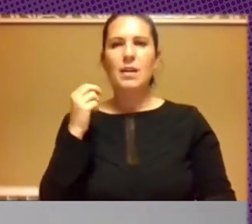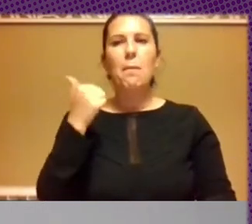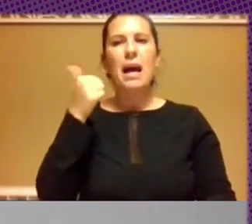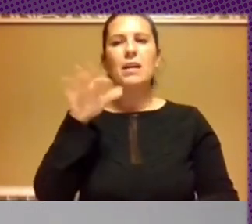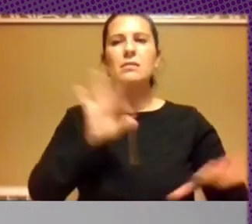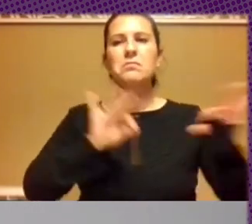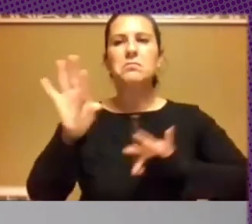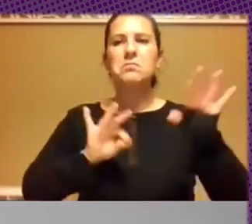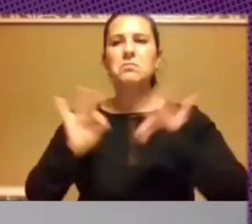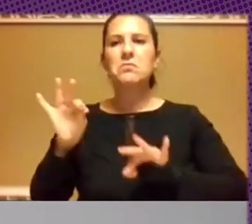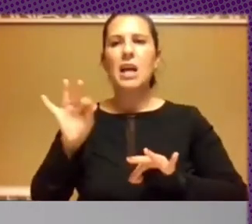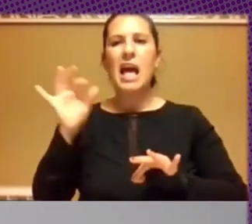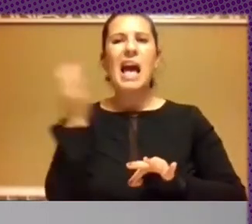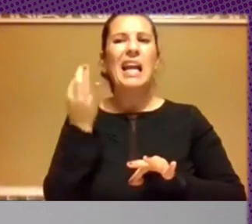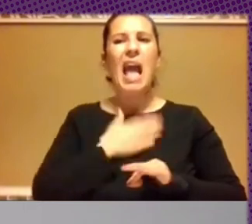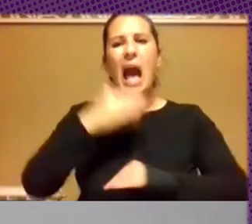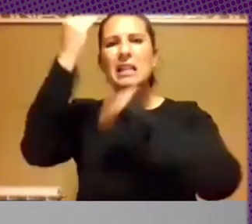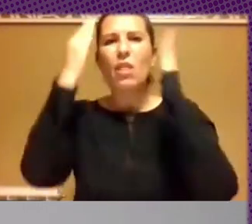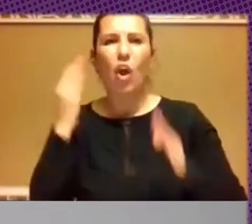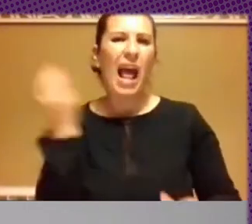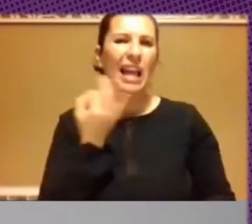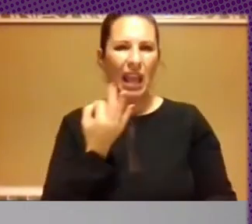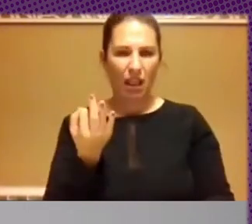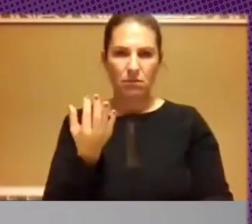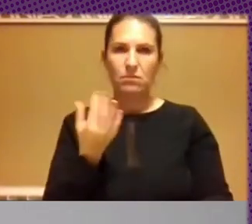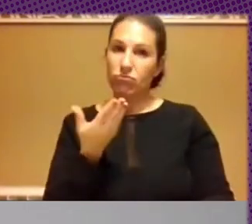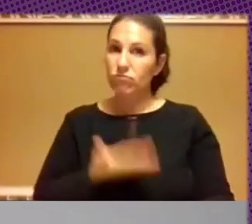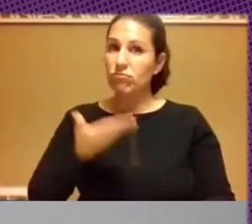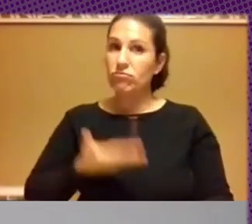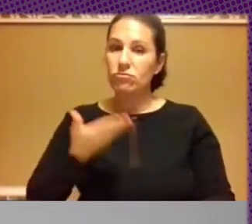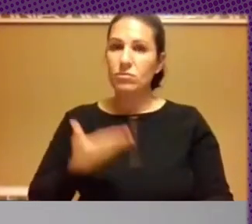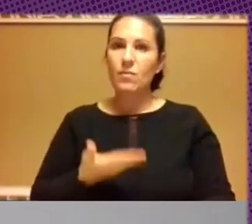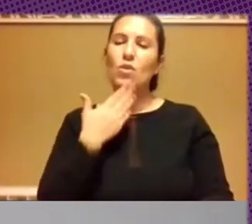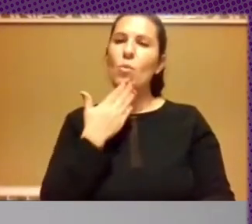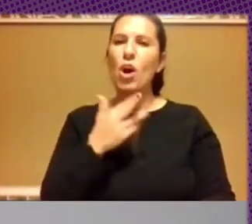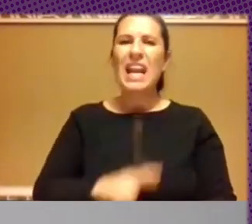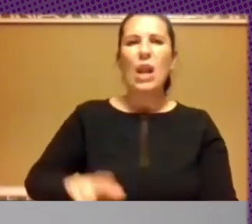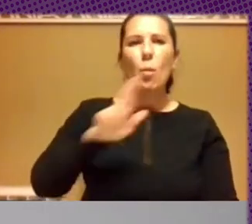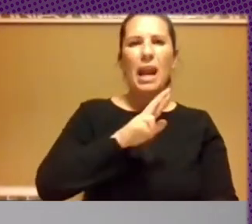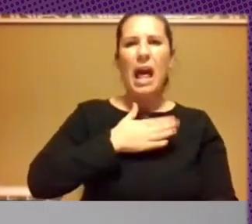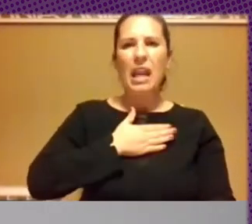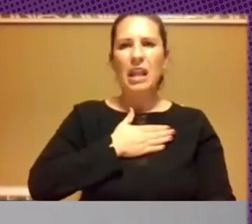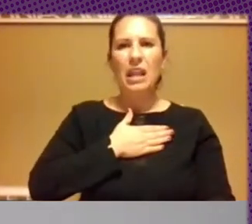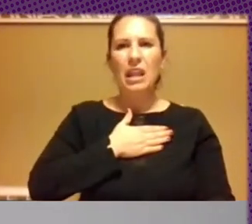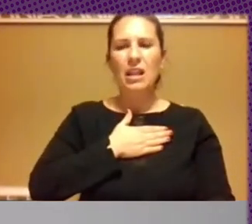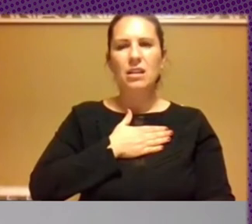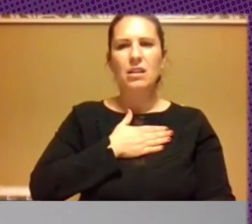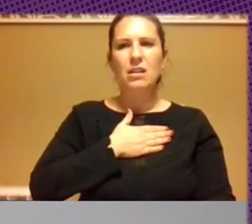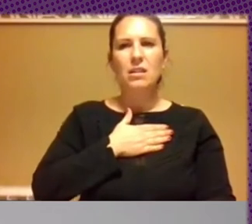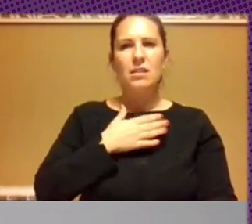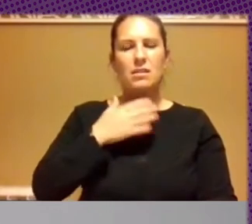conscientes a la hora de decidir a qué dedicamos nuestra atención incluso podríamos decir algo así como recuperar nuestra soberanía